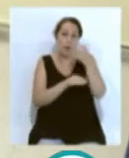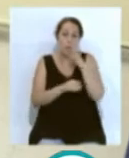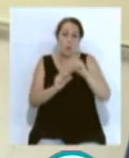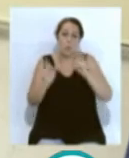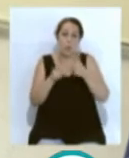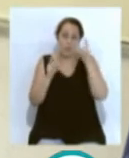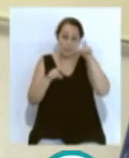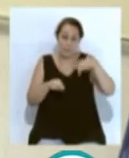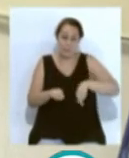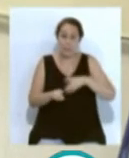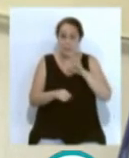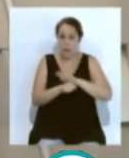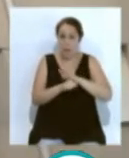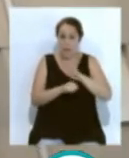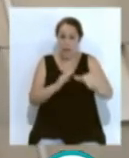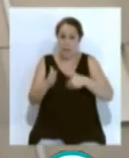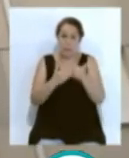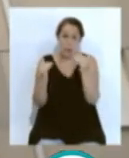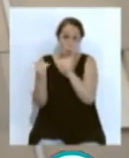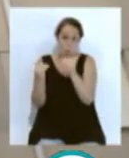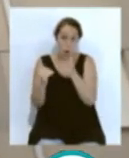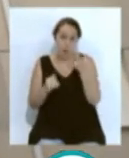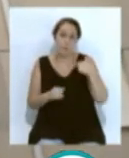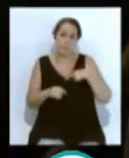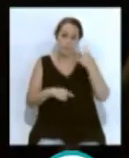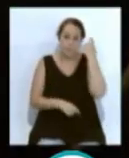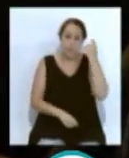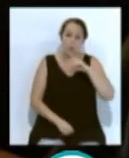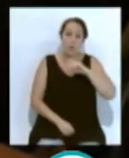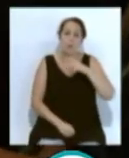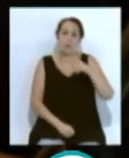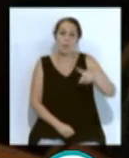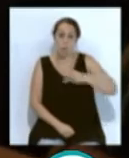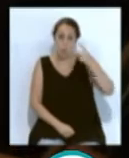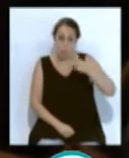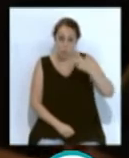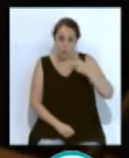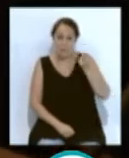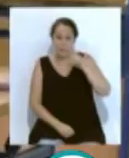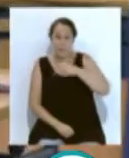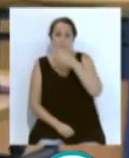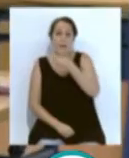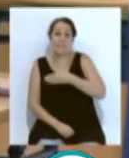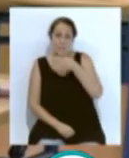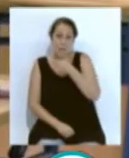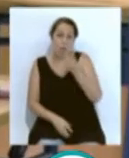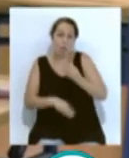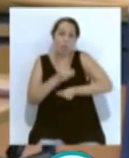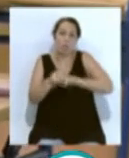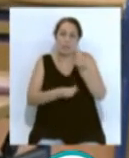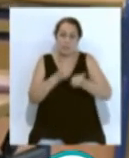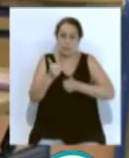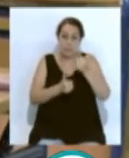martes y hasta el próximo jueves. El alumnado gaditano de educación secundaria obligatoria y bachiller realiza los